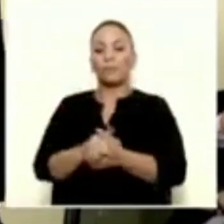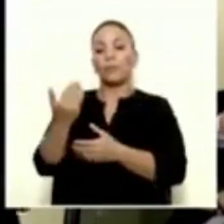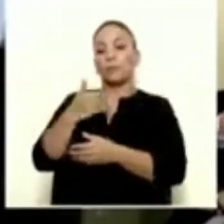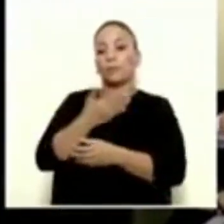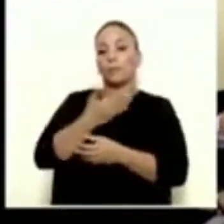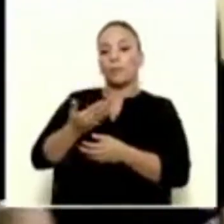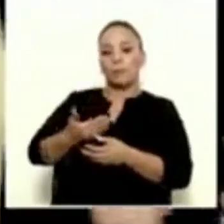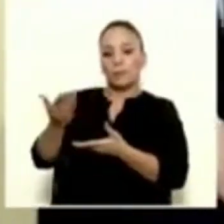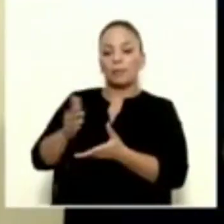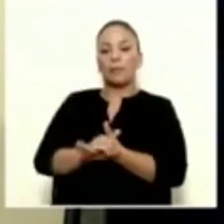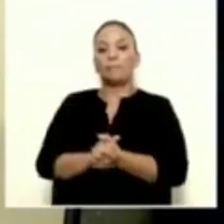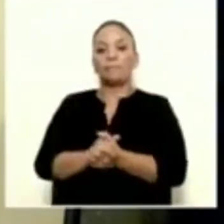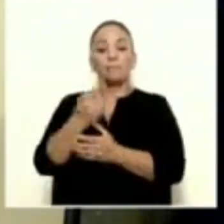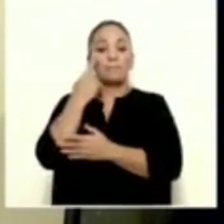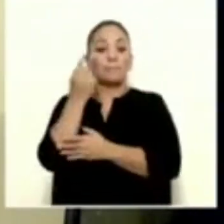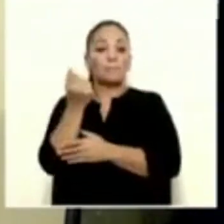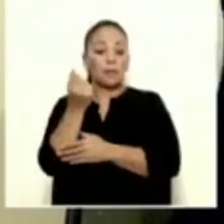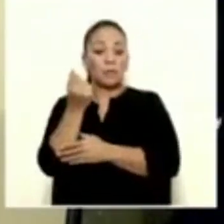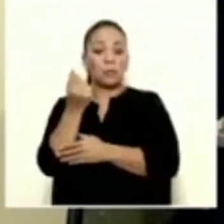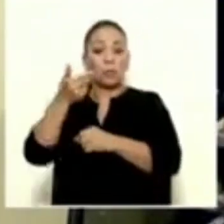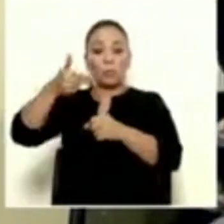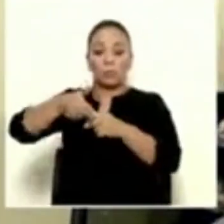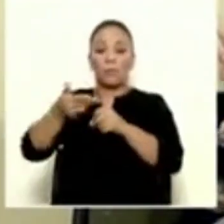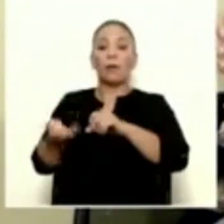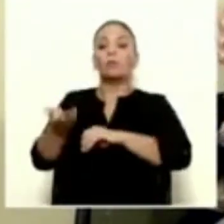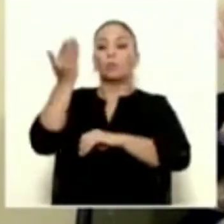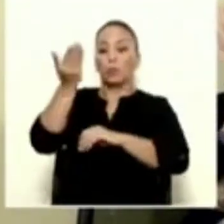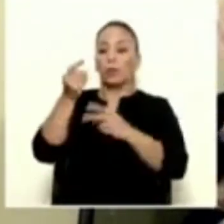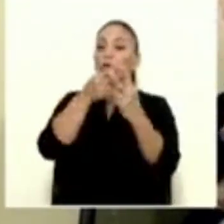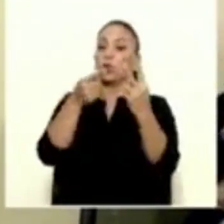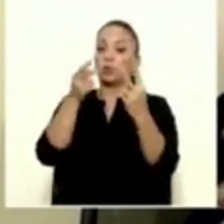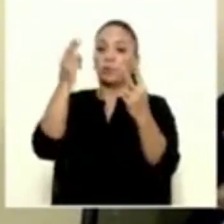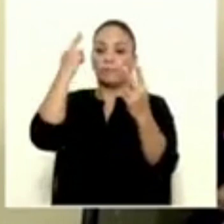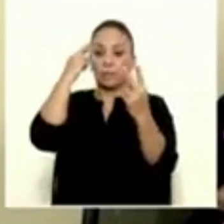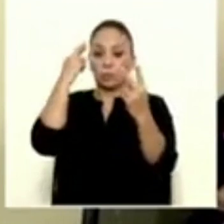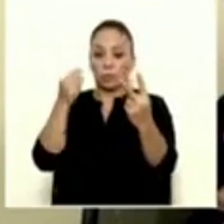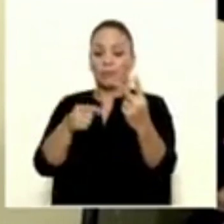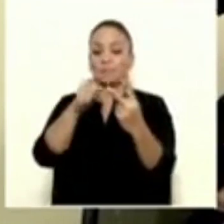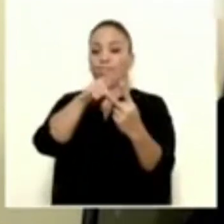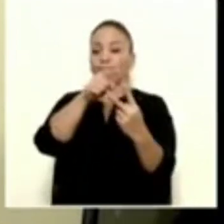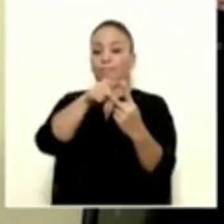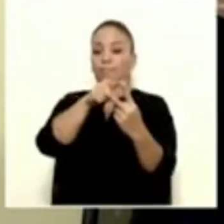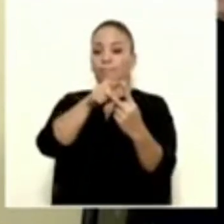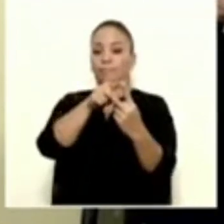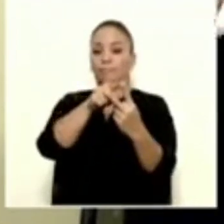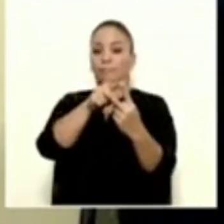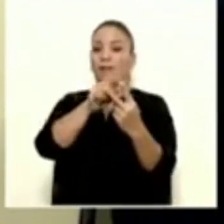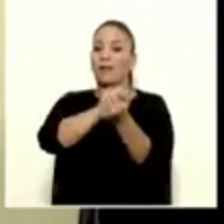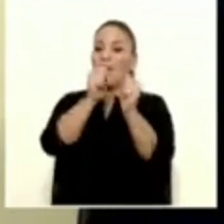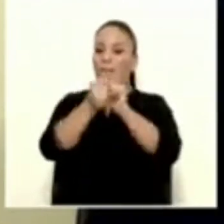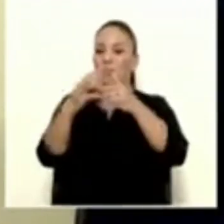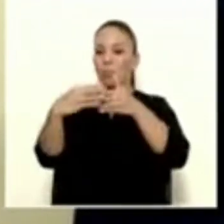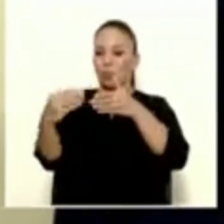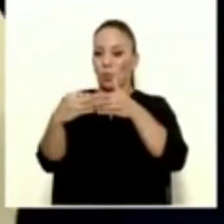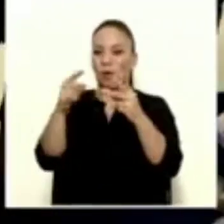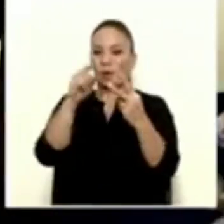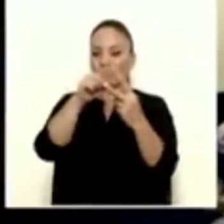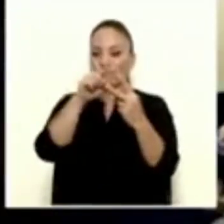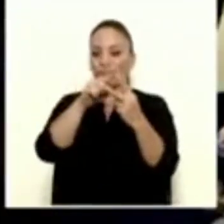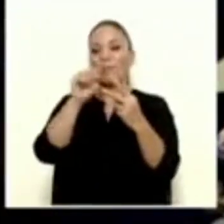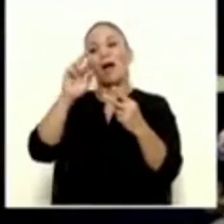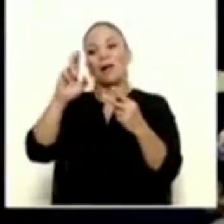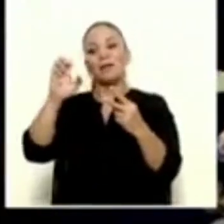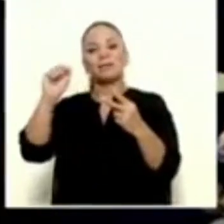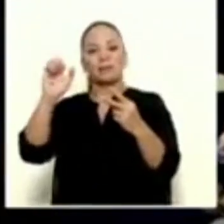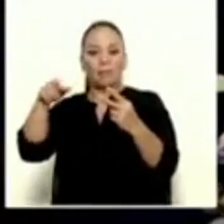presidente, los precios de los combustibles van a subir por dos razones. Por un incremento en el tipo de cambio que considera Arecep dentro